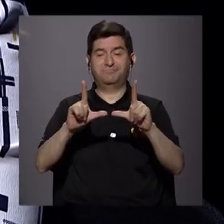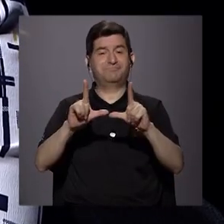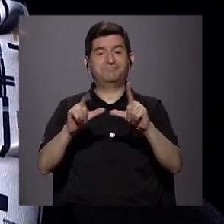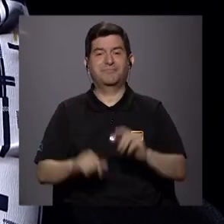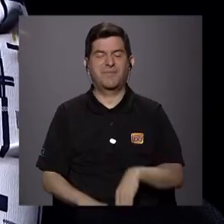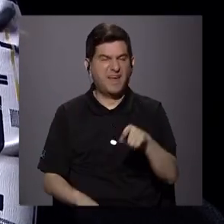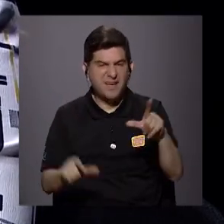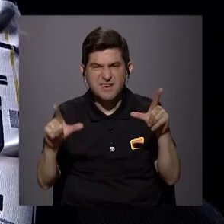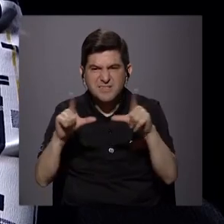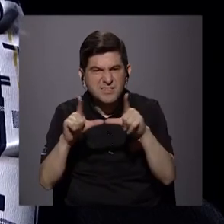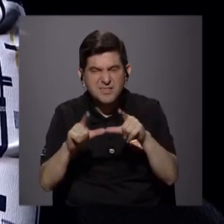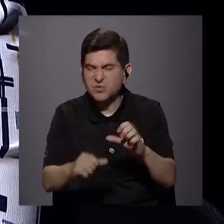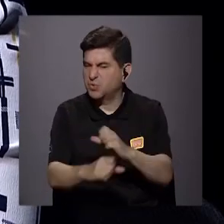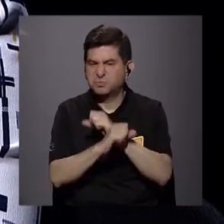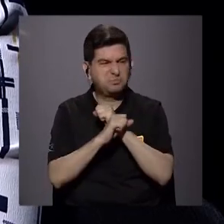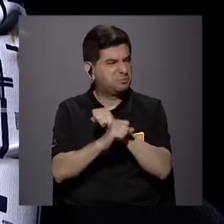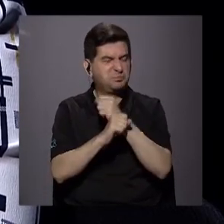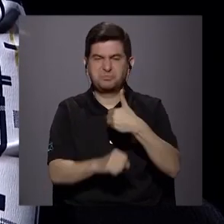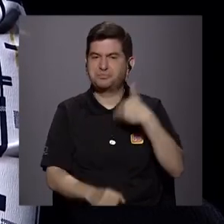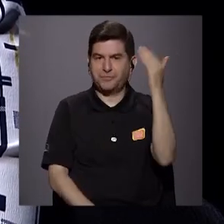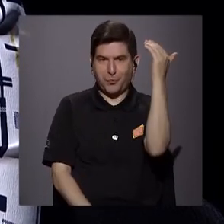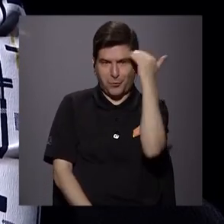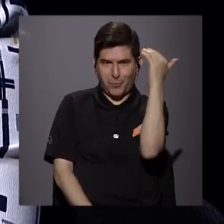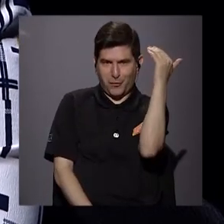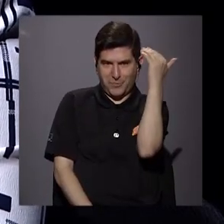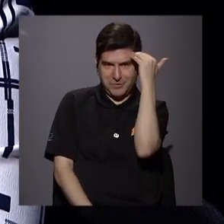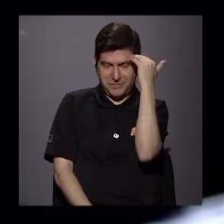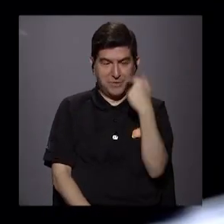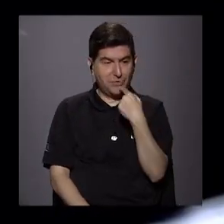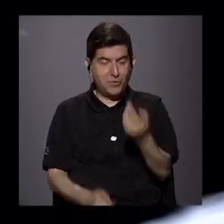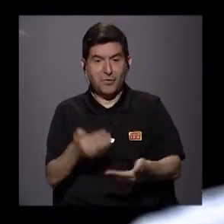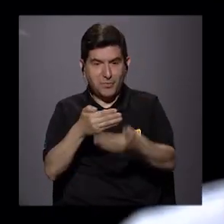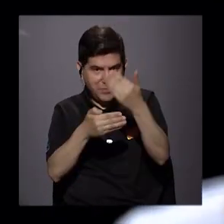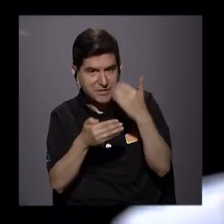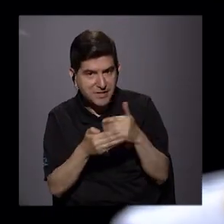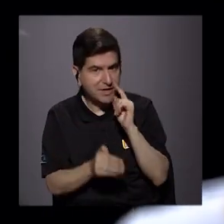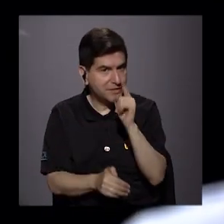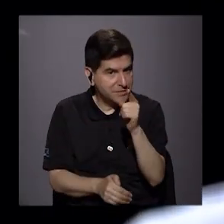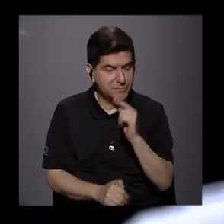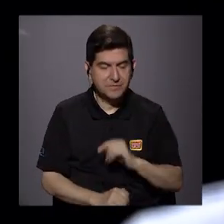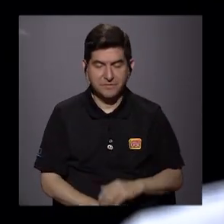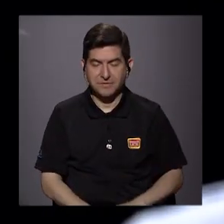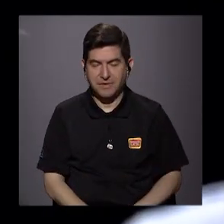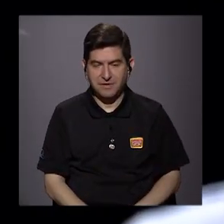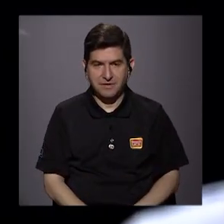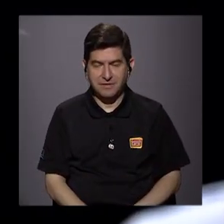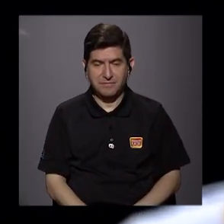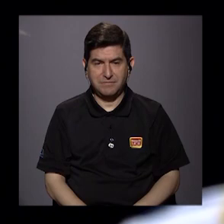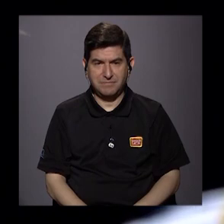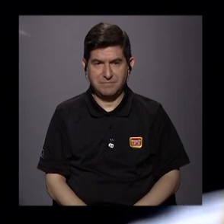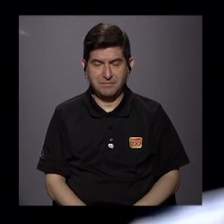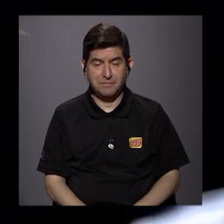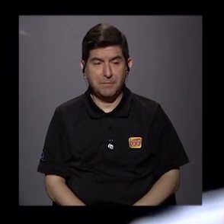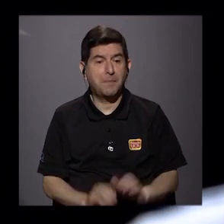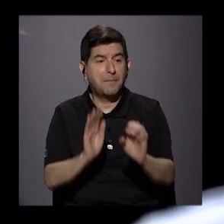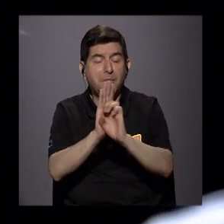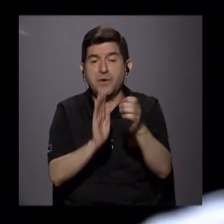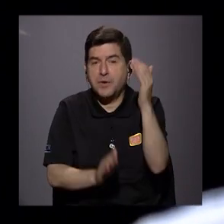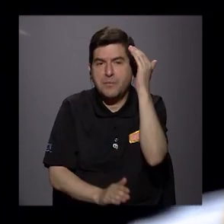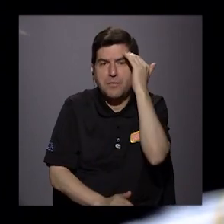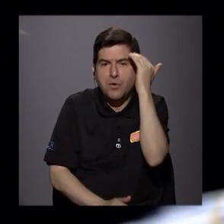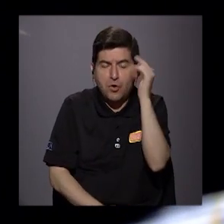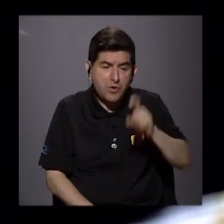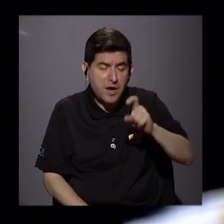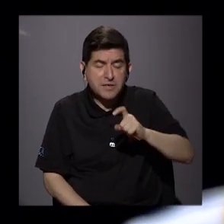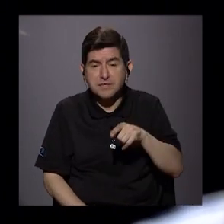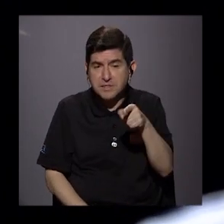y ese título no es garantía de que tenga los conocimientos, como mencionaba Marlon ahorita, de que, digamos que los conocimientos que